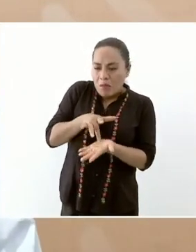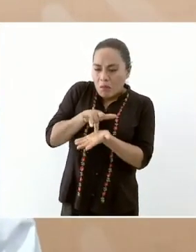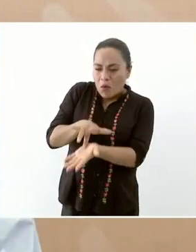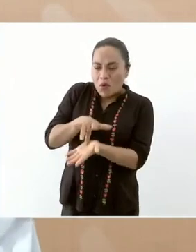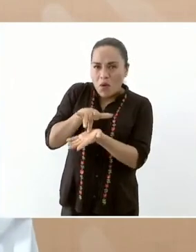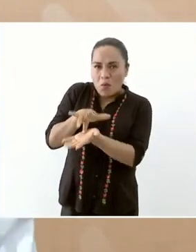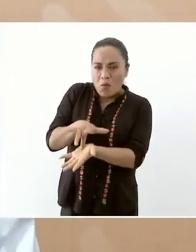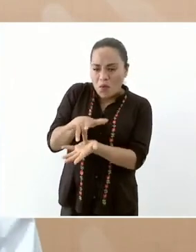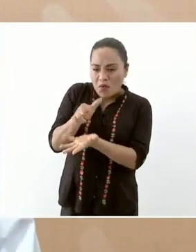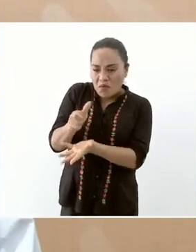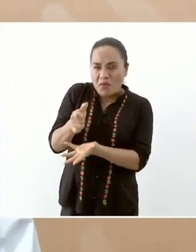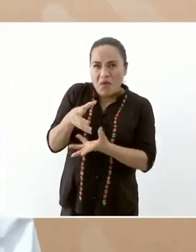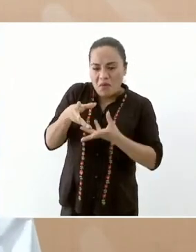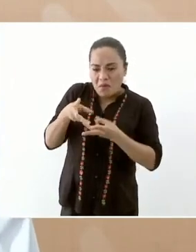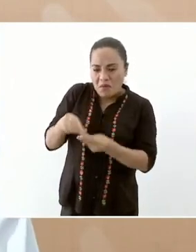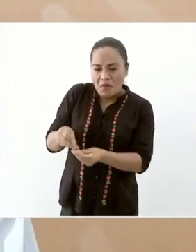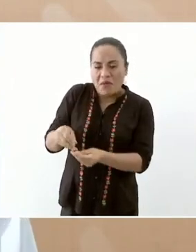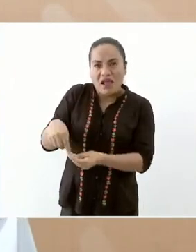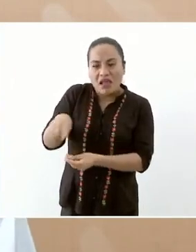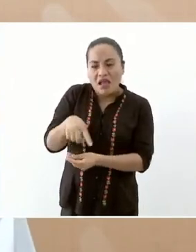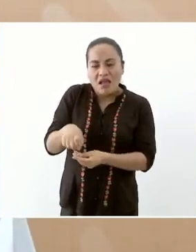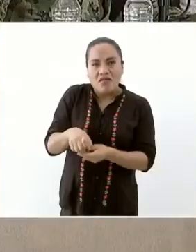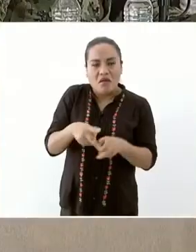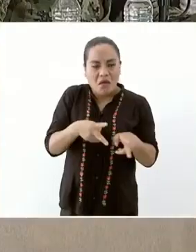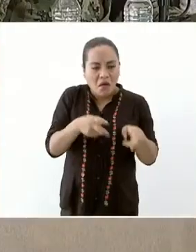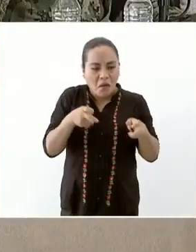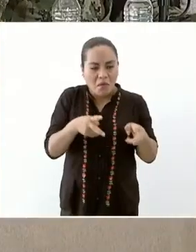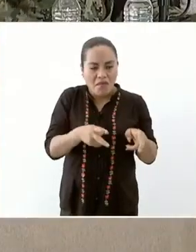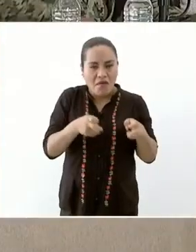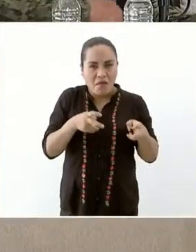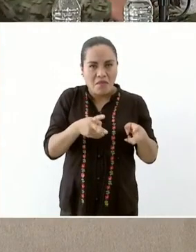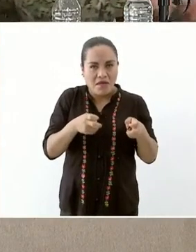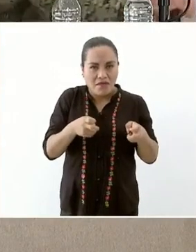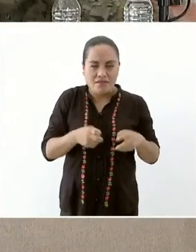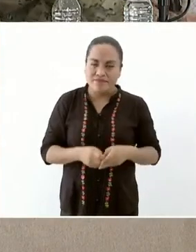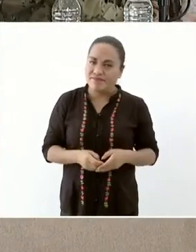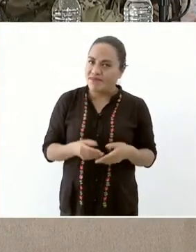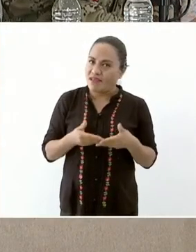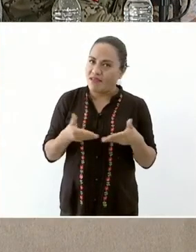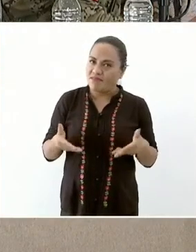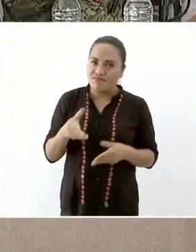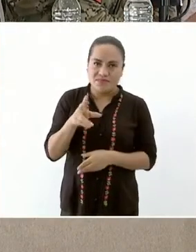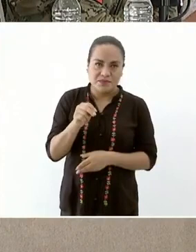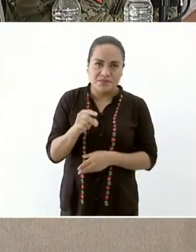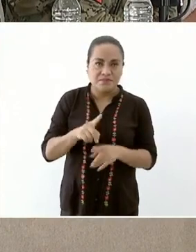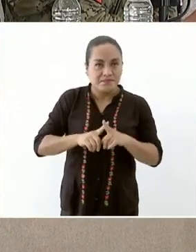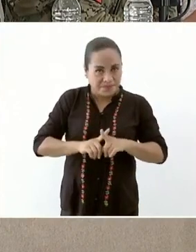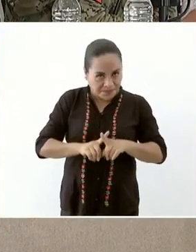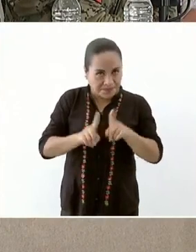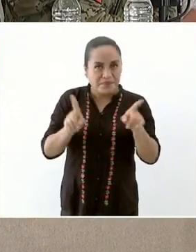con ese propósito entonces ahora es